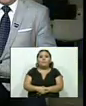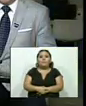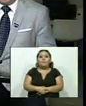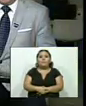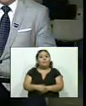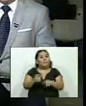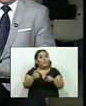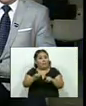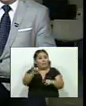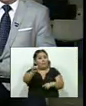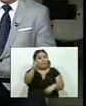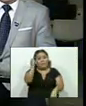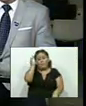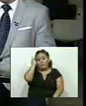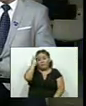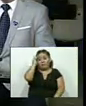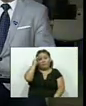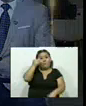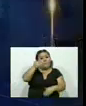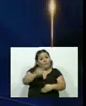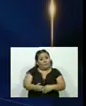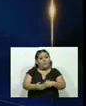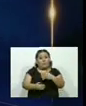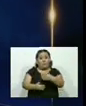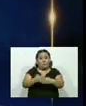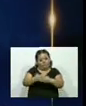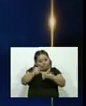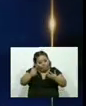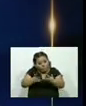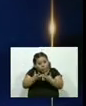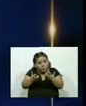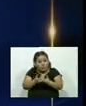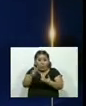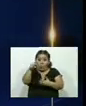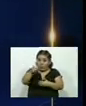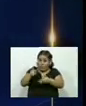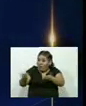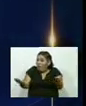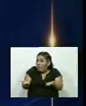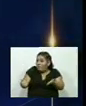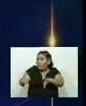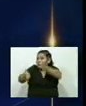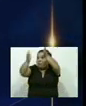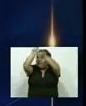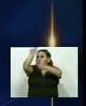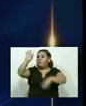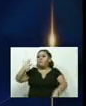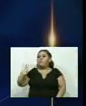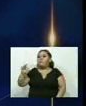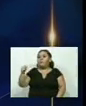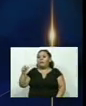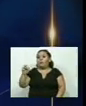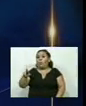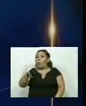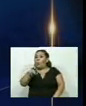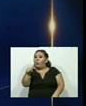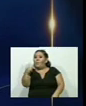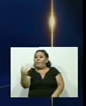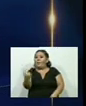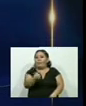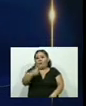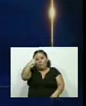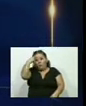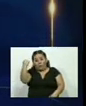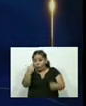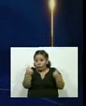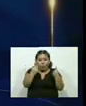Pero como sabemos, en este proceso de investigación que está llevando adelante la Fiscalía General de la República figuran otros nombres, no